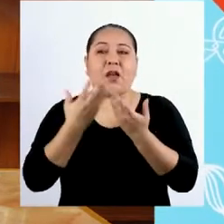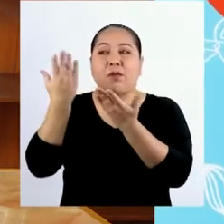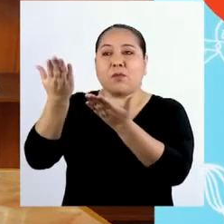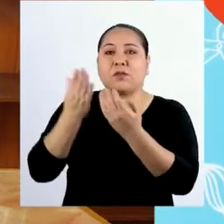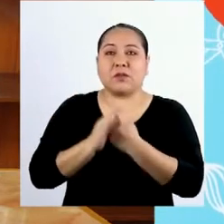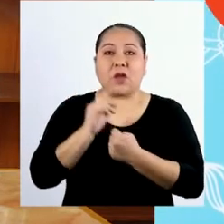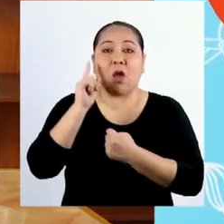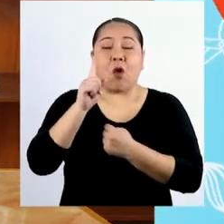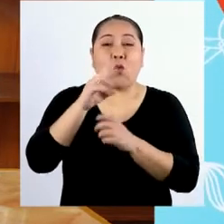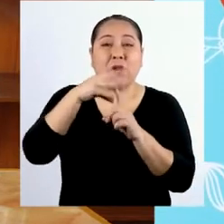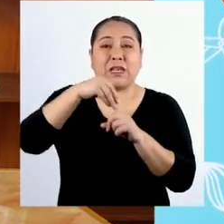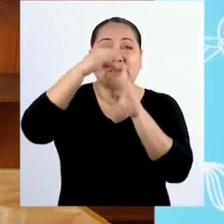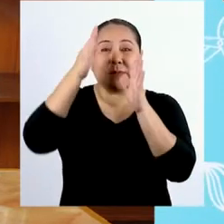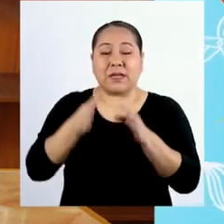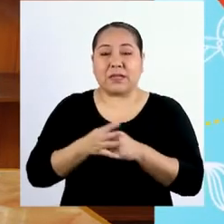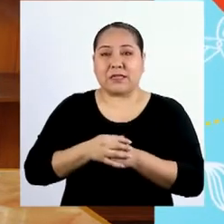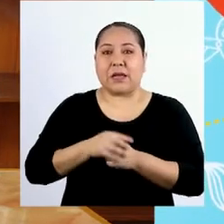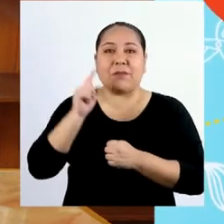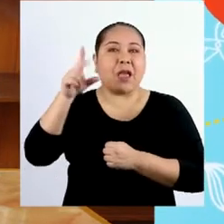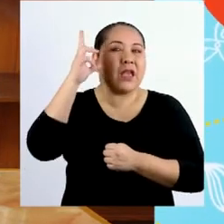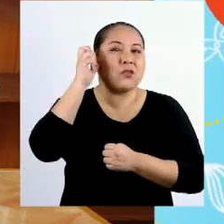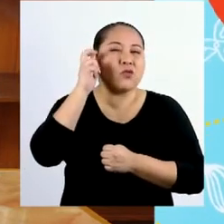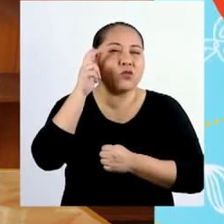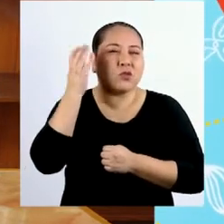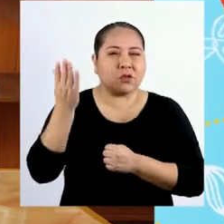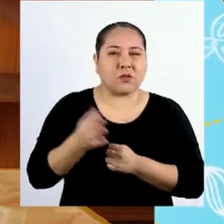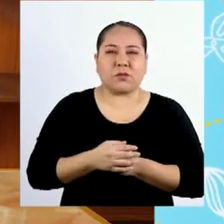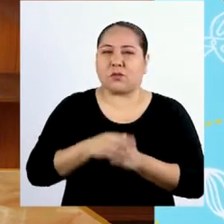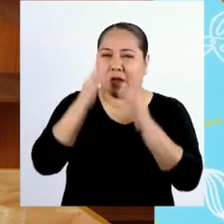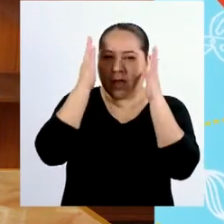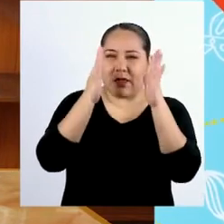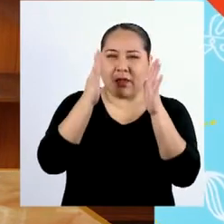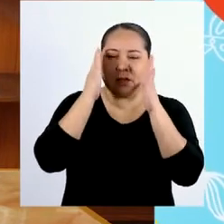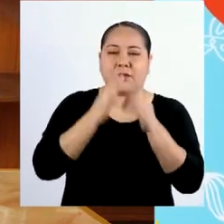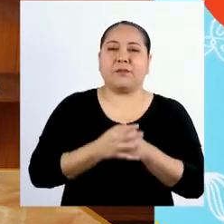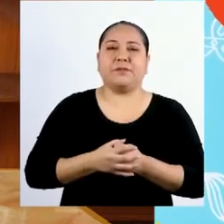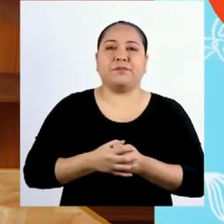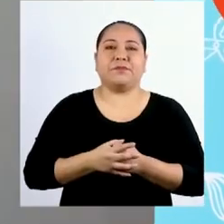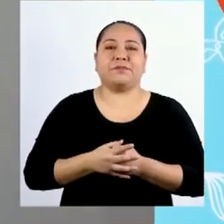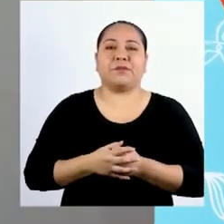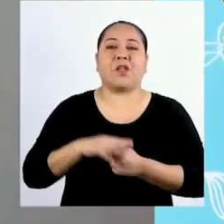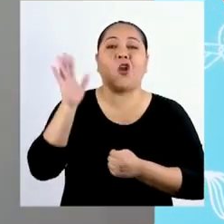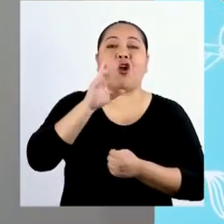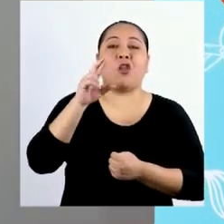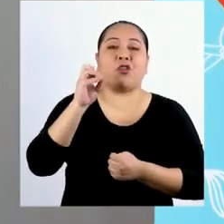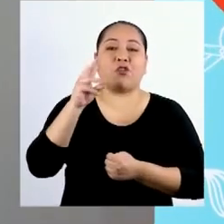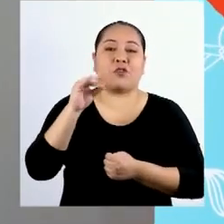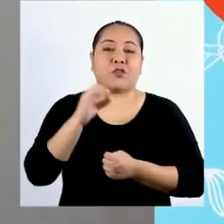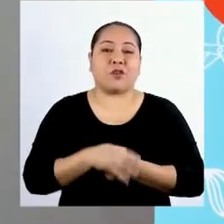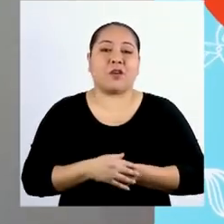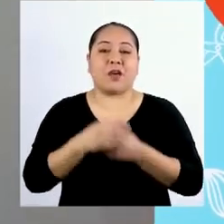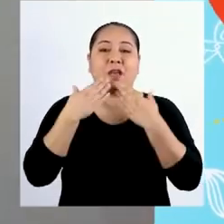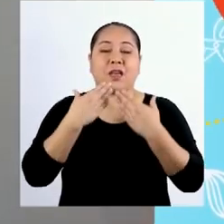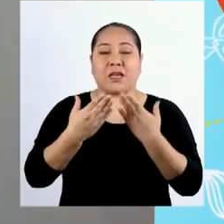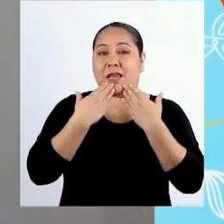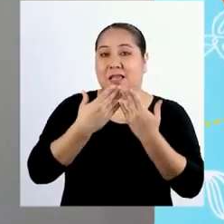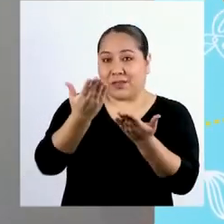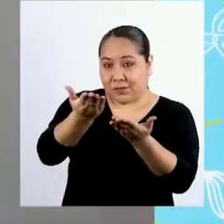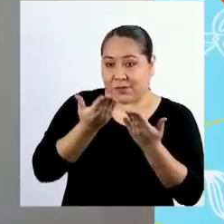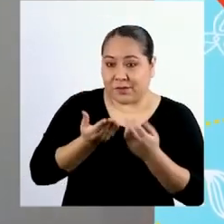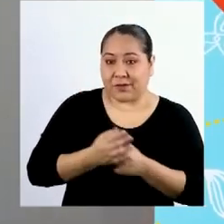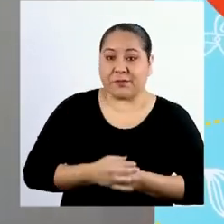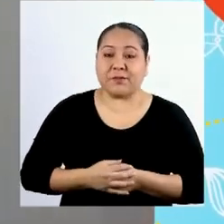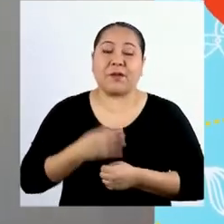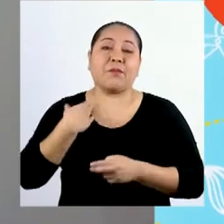invitado a un especialista. Escuchémoslo con atención. Hola, Rodrigo. Muchas gracias por la